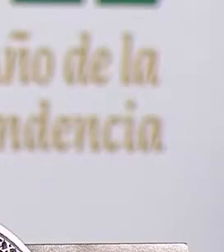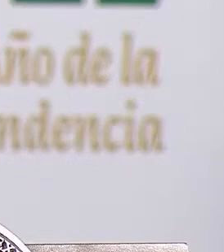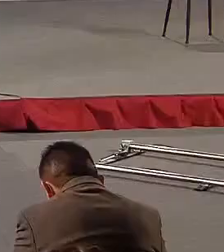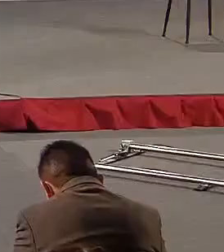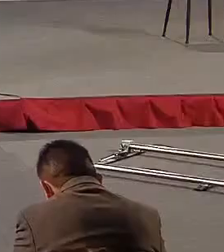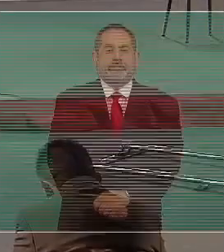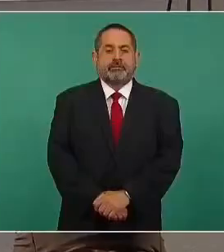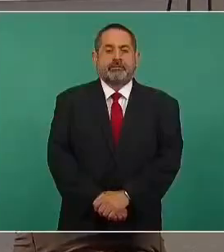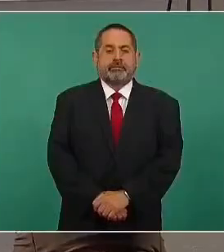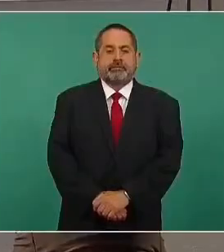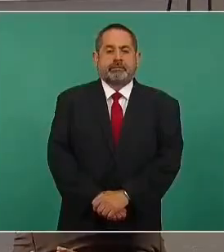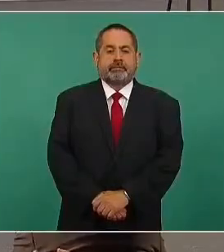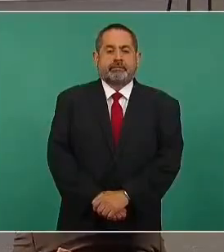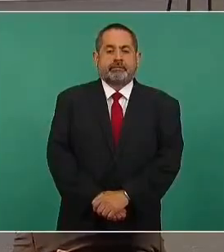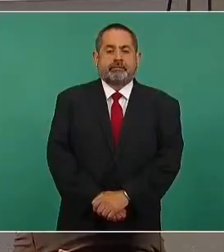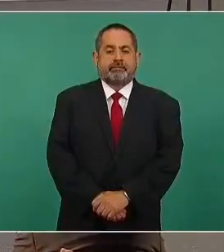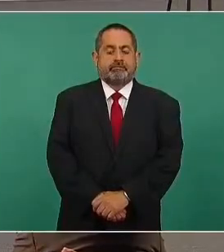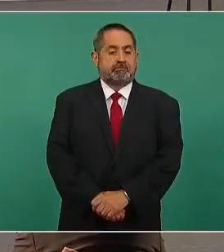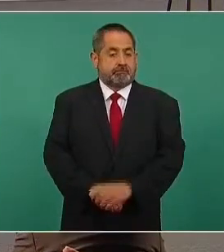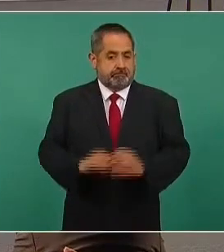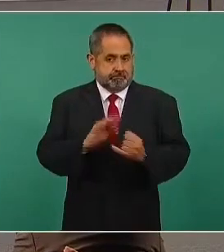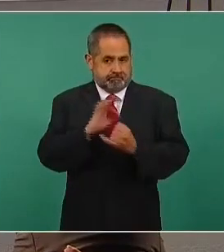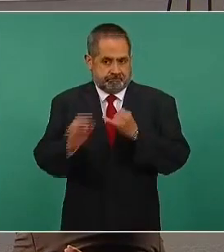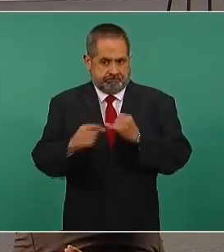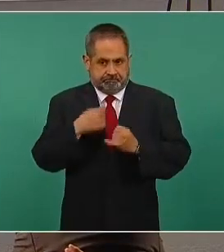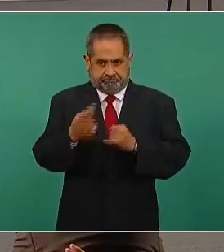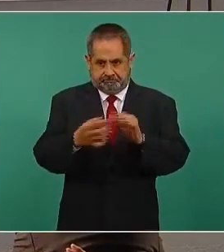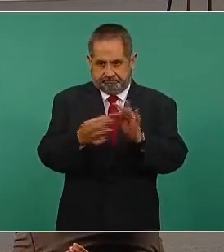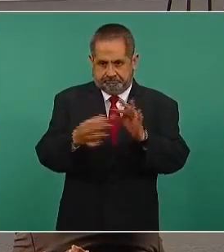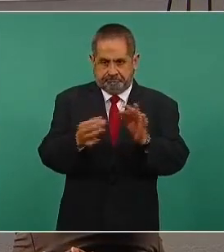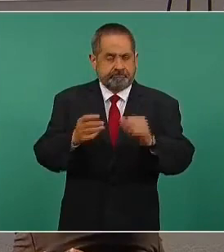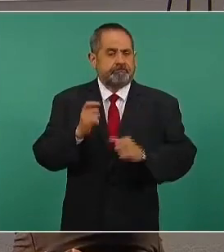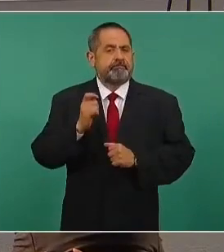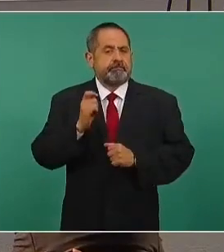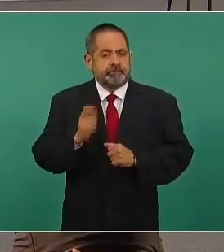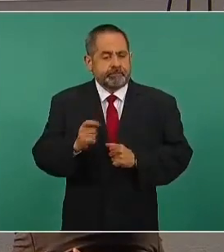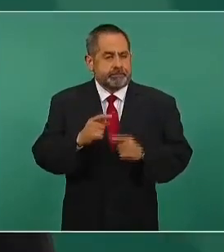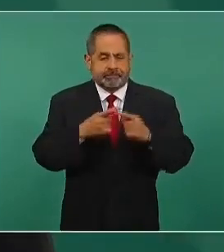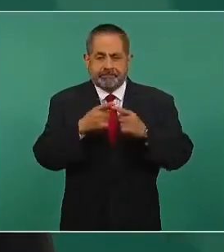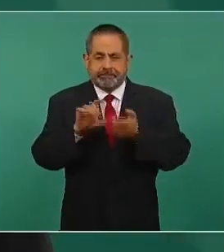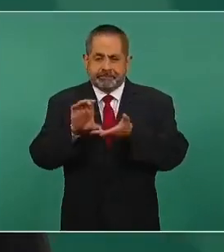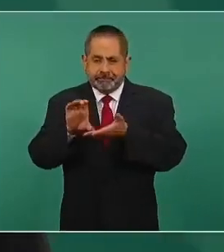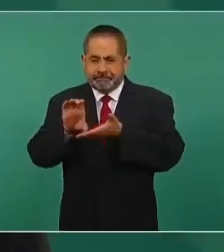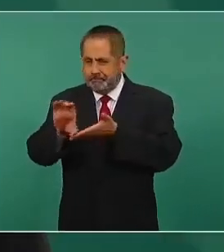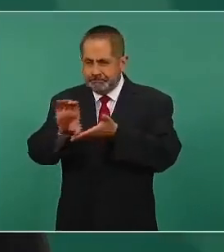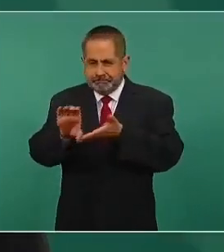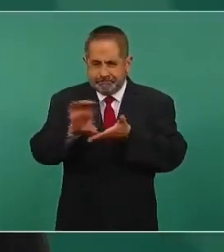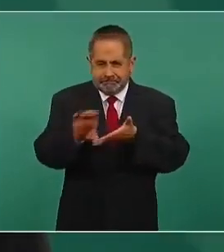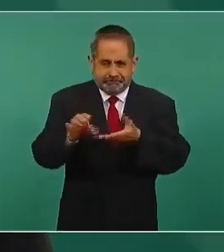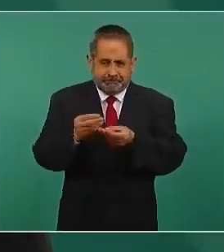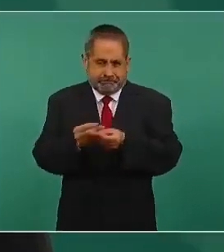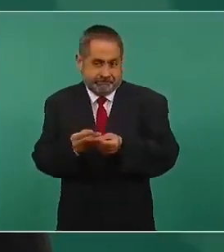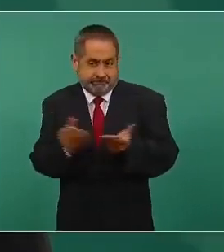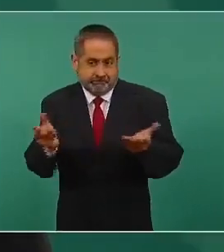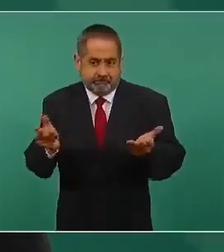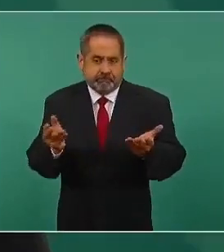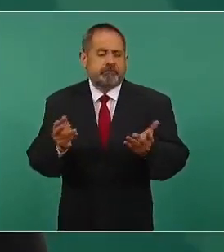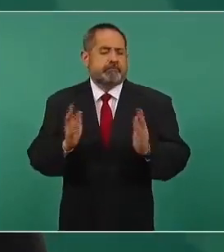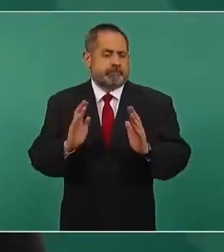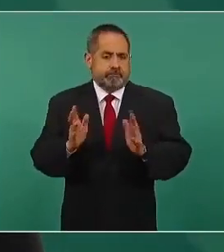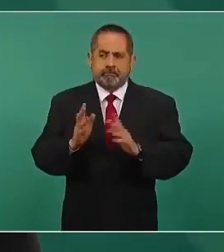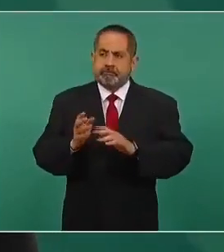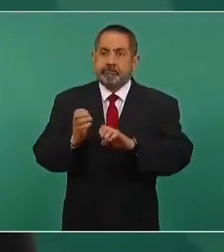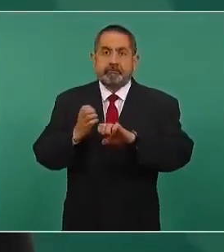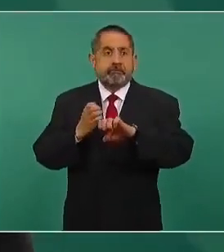importante. Y señalaría, por último, que esta distribución se realizará ya específicamente en cada uno de los